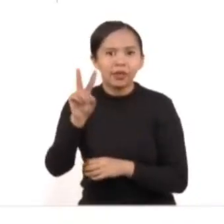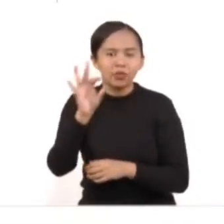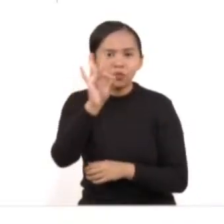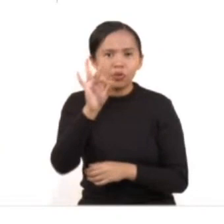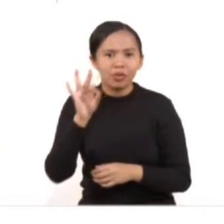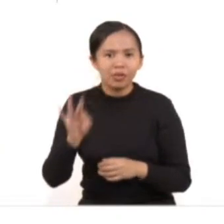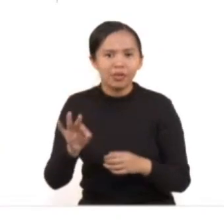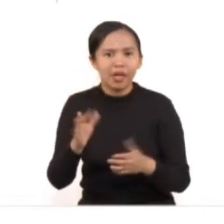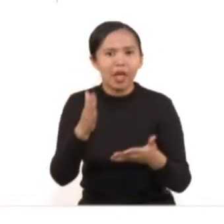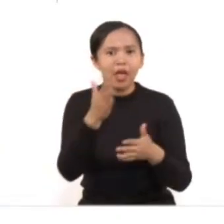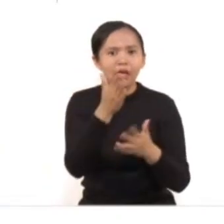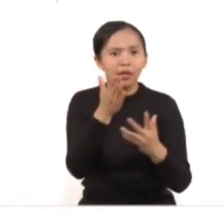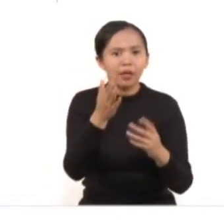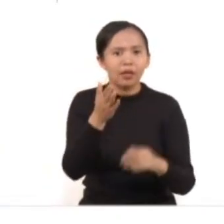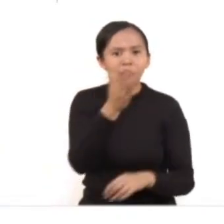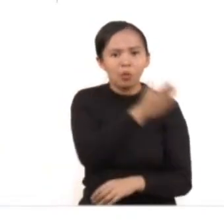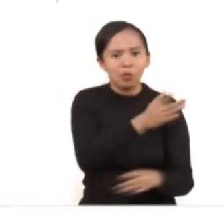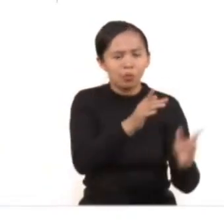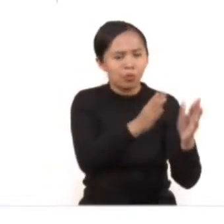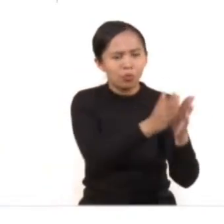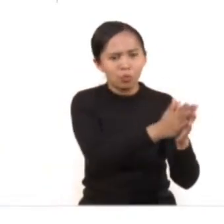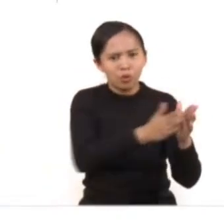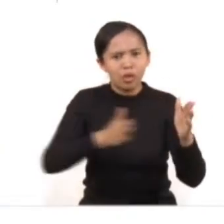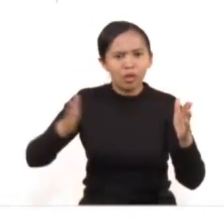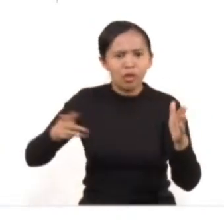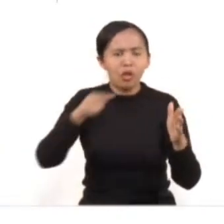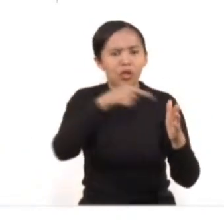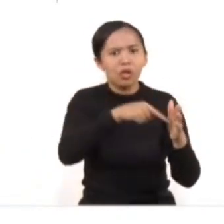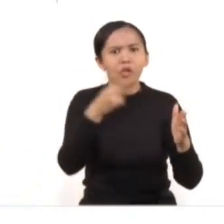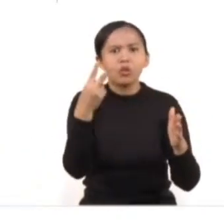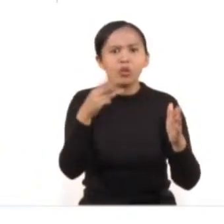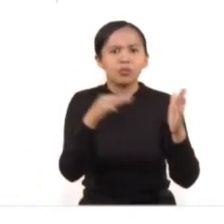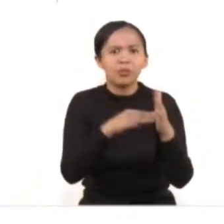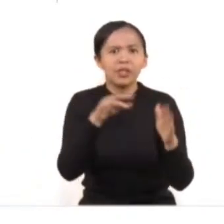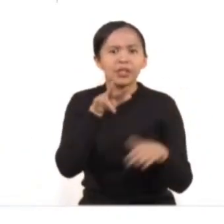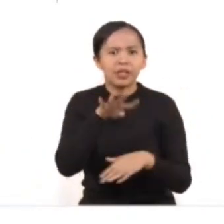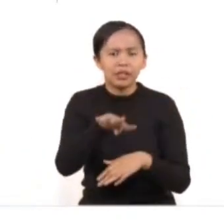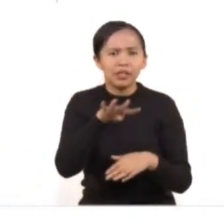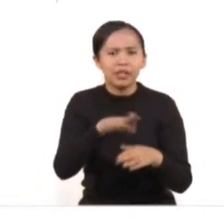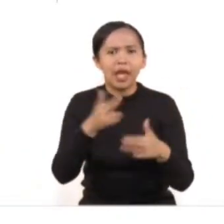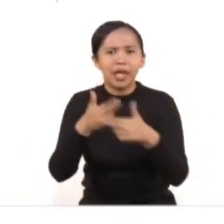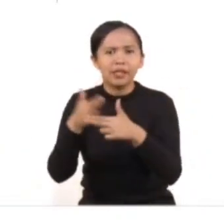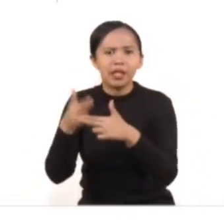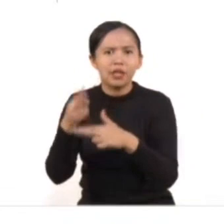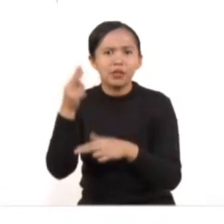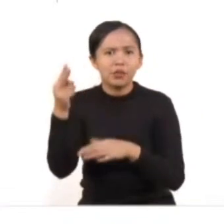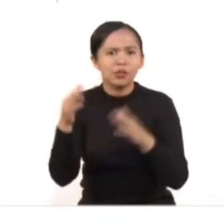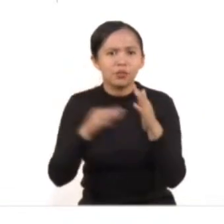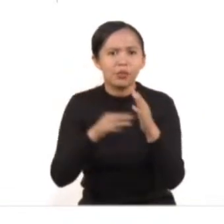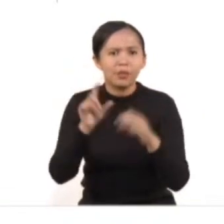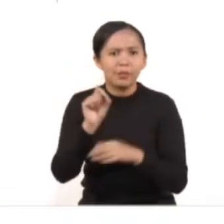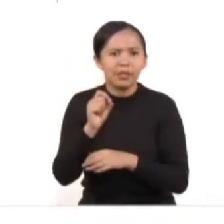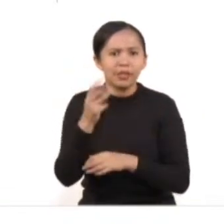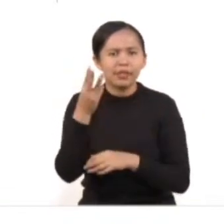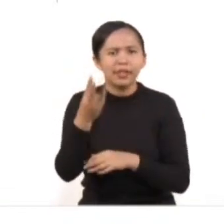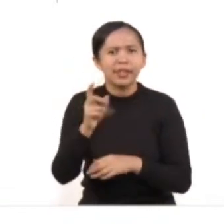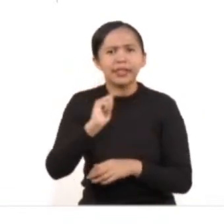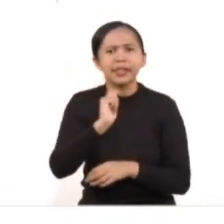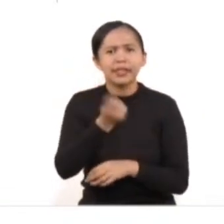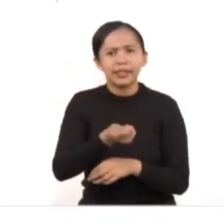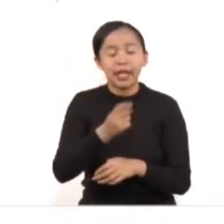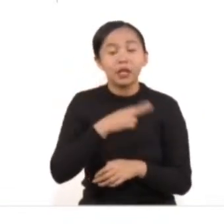entre el tercer trimestre del 2019 y el primer trimestre de 2023, es decir,